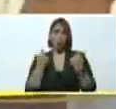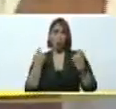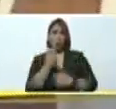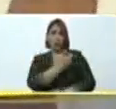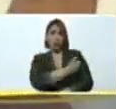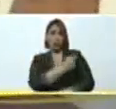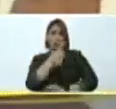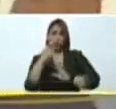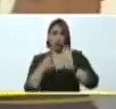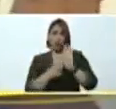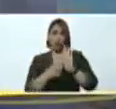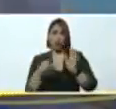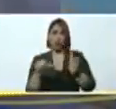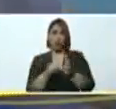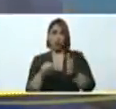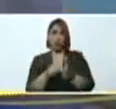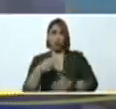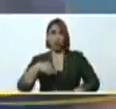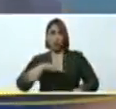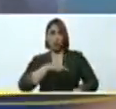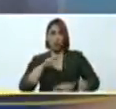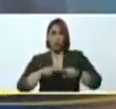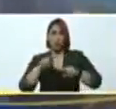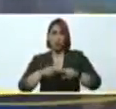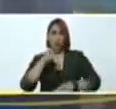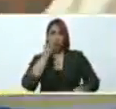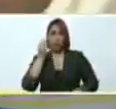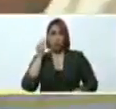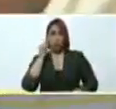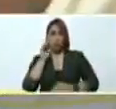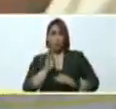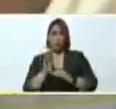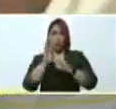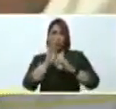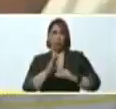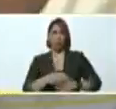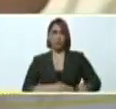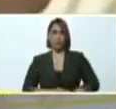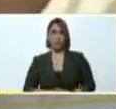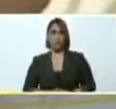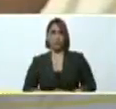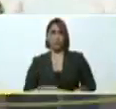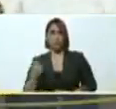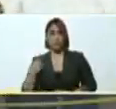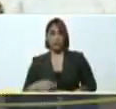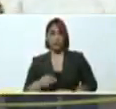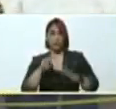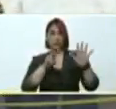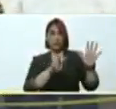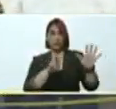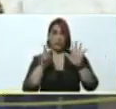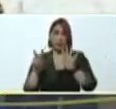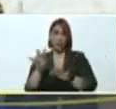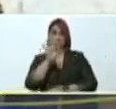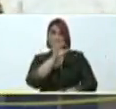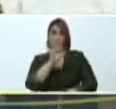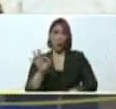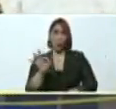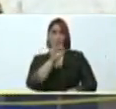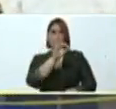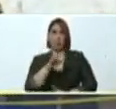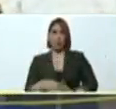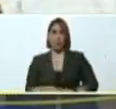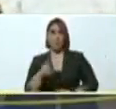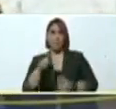vacunación, donde nuestros niños y niñas serán protegidos. Tenemos un 77% del